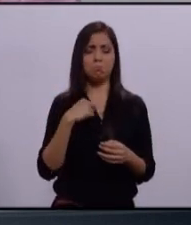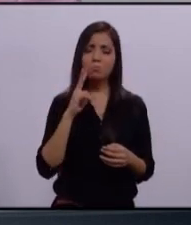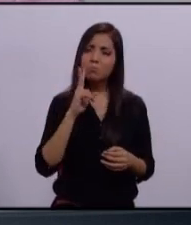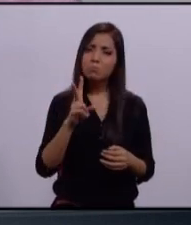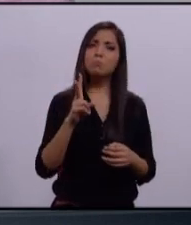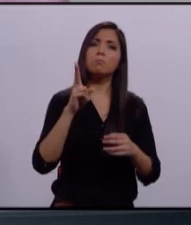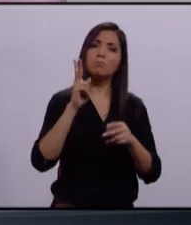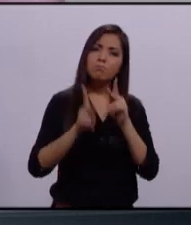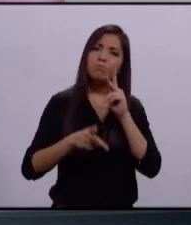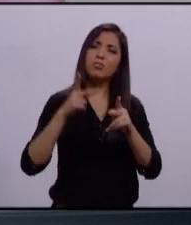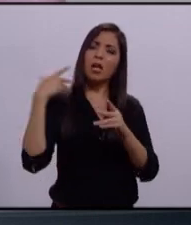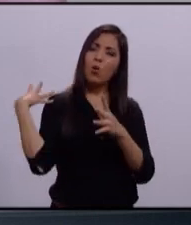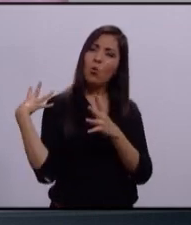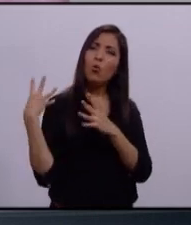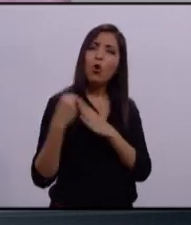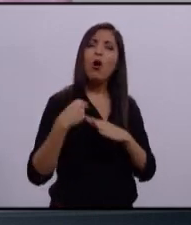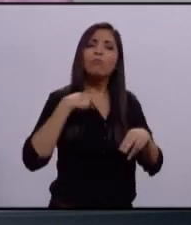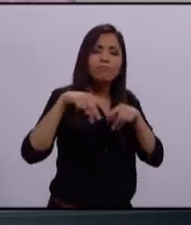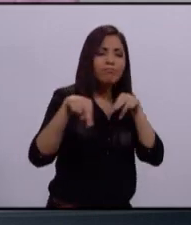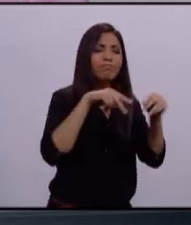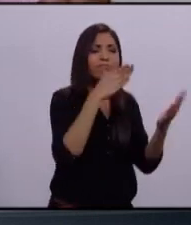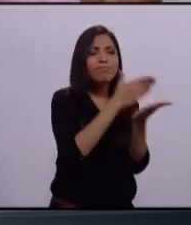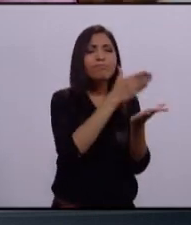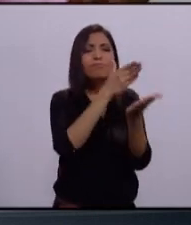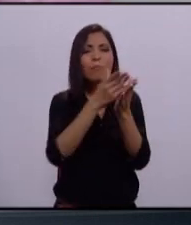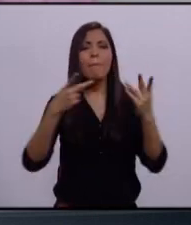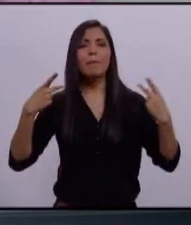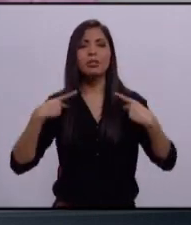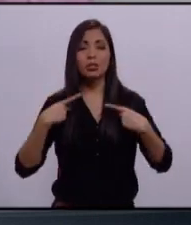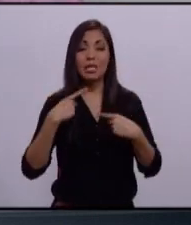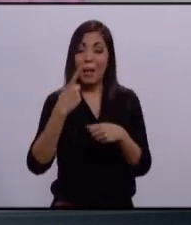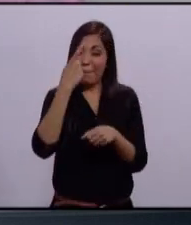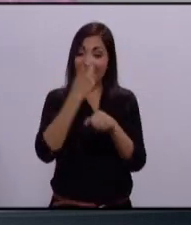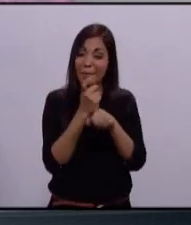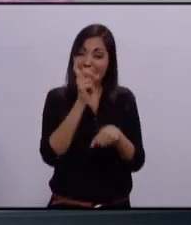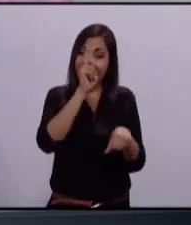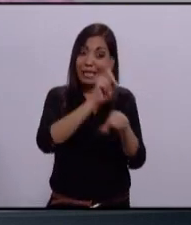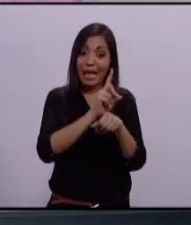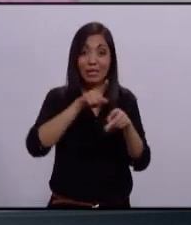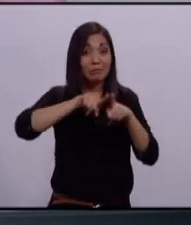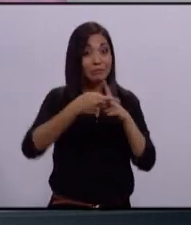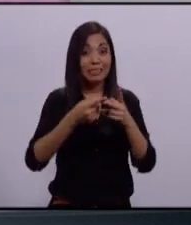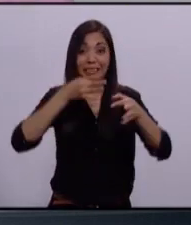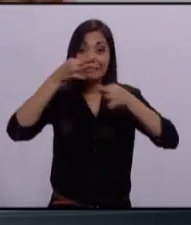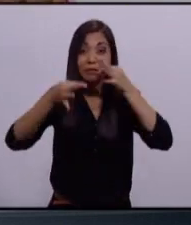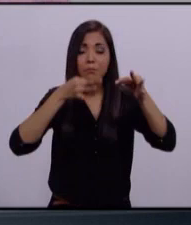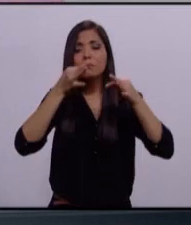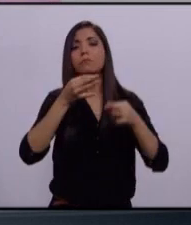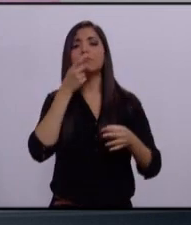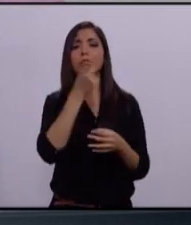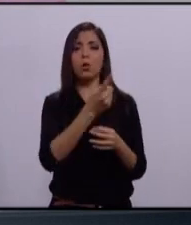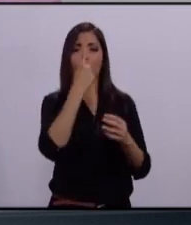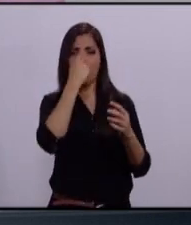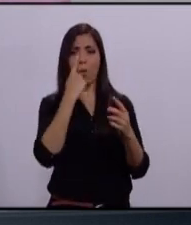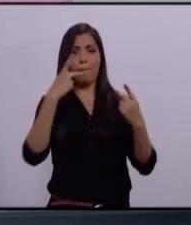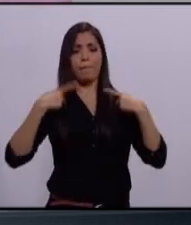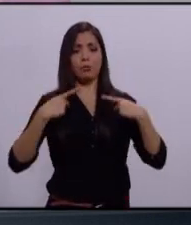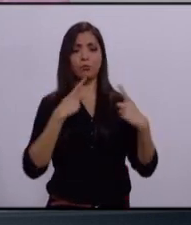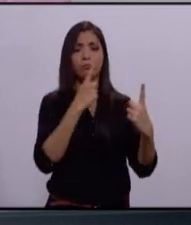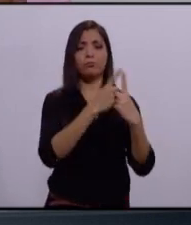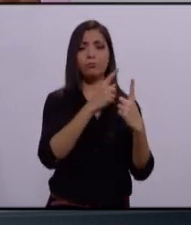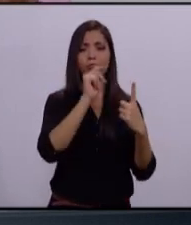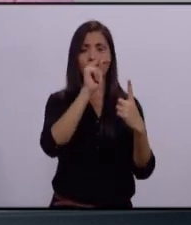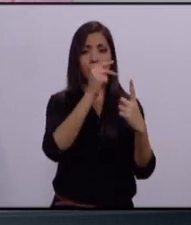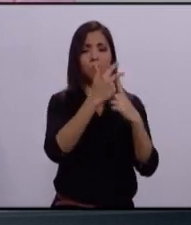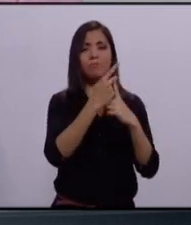gente en las colonias. Y desde el primer día de campaña le dijimos a las personas, ante un medio de televisión, que